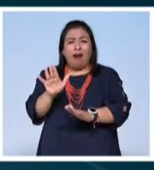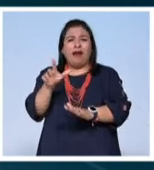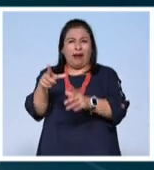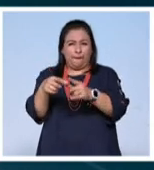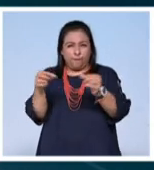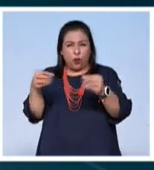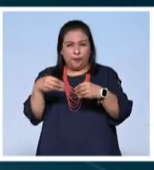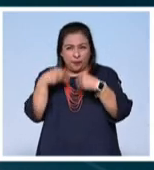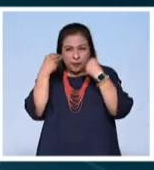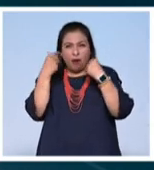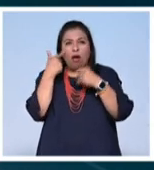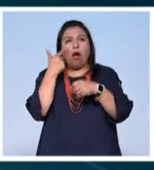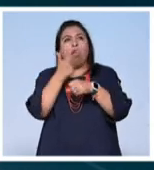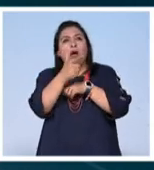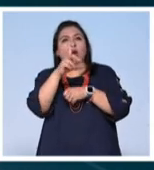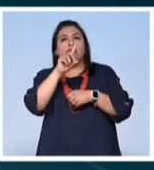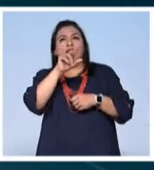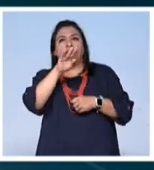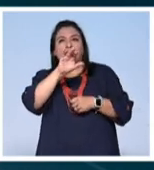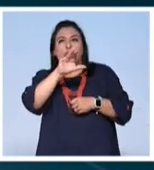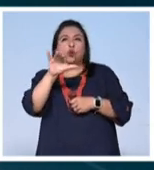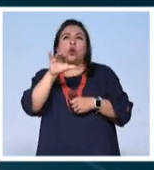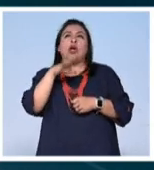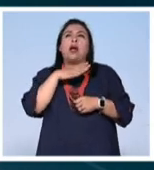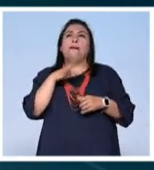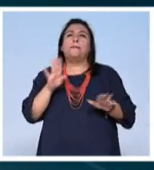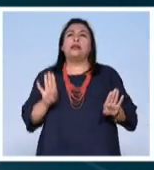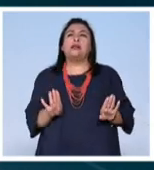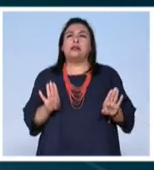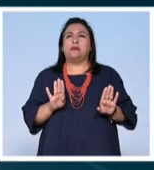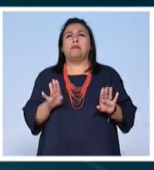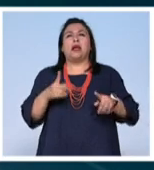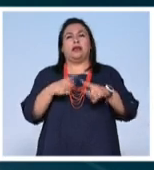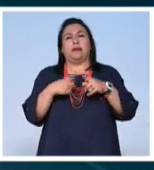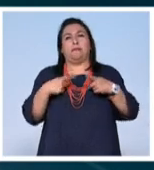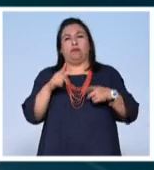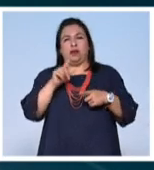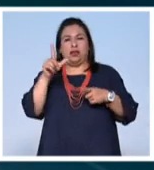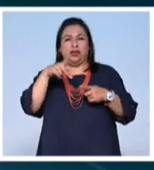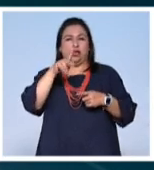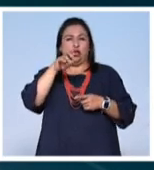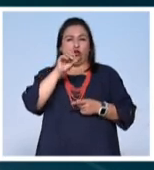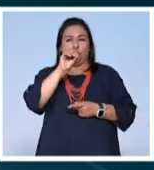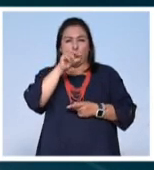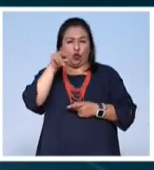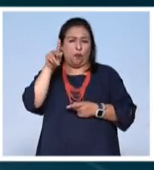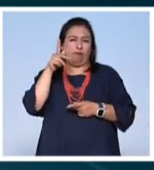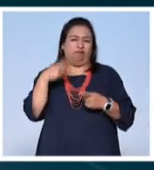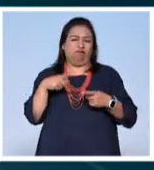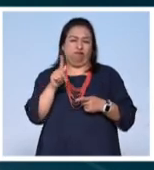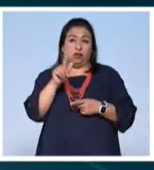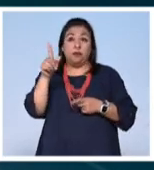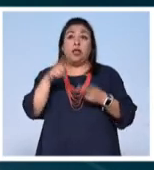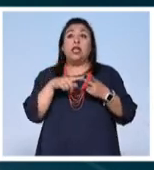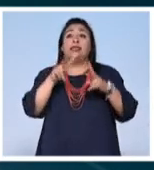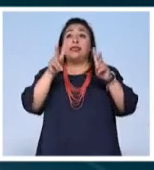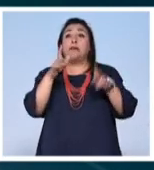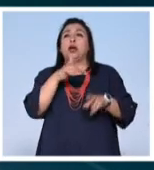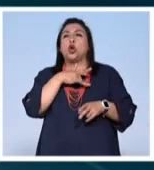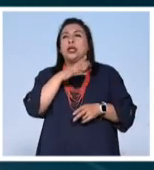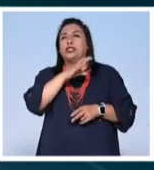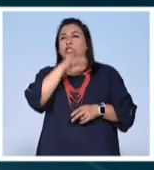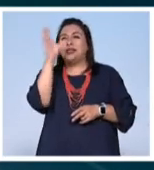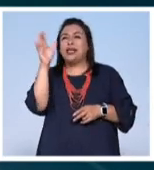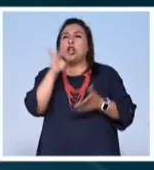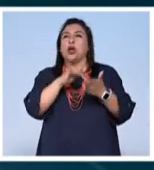nipón le permitió descubrir la danza buto con uno de sus principales exponentes Kazoo Ono. Corazón del Cielo nace